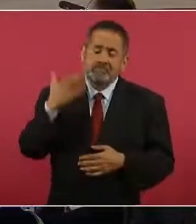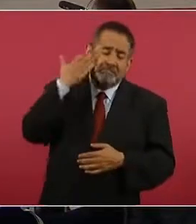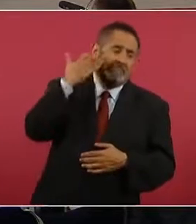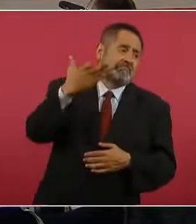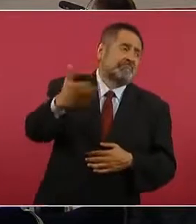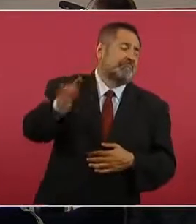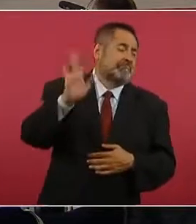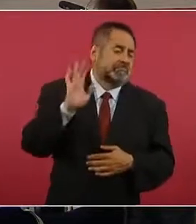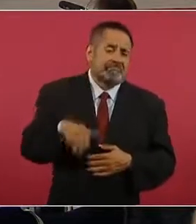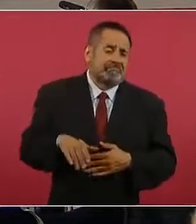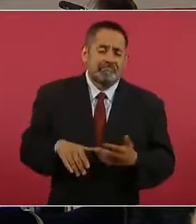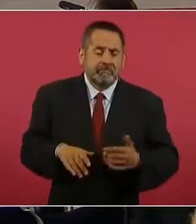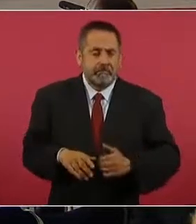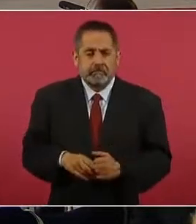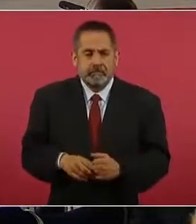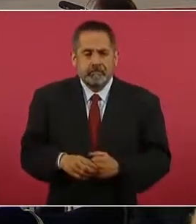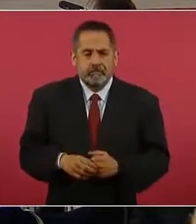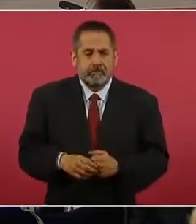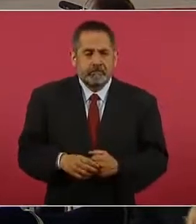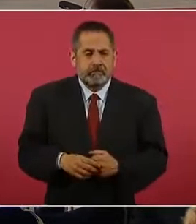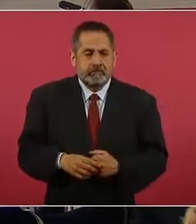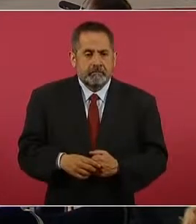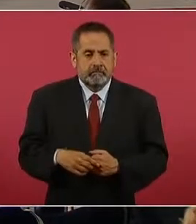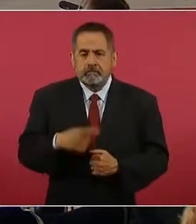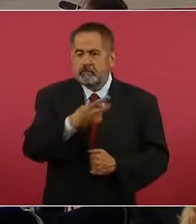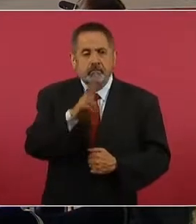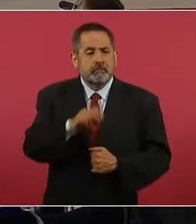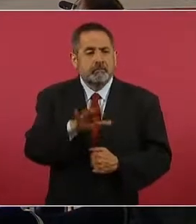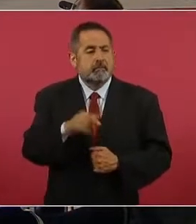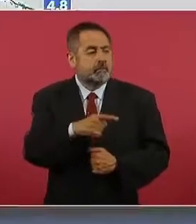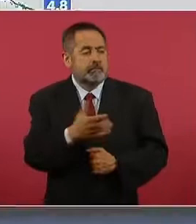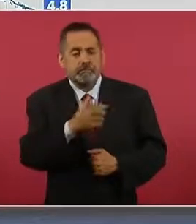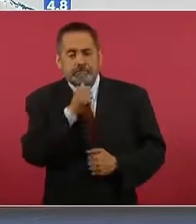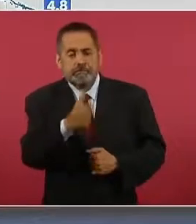y nunca se hacía,